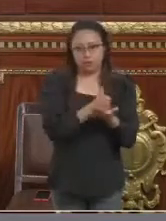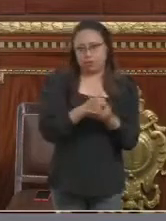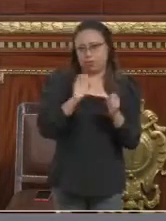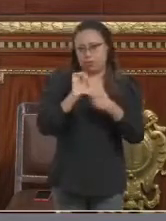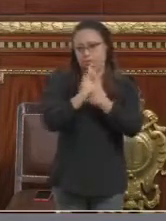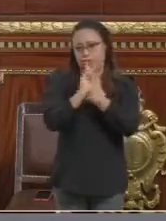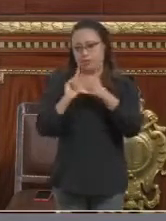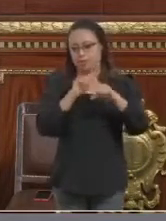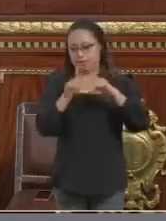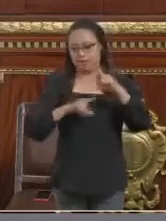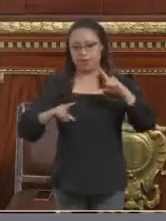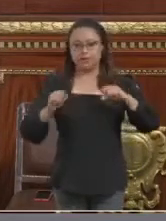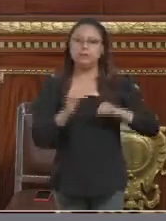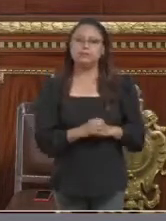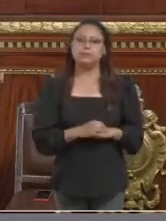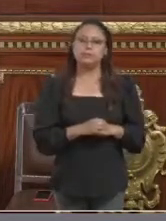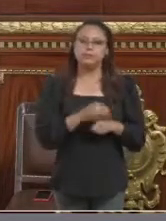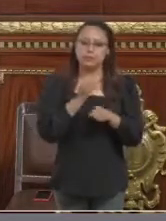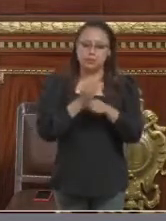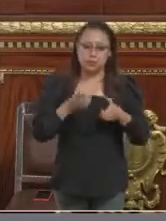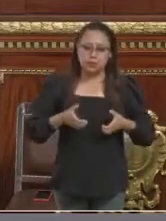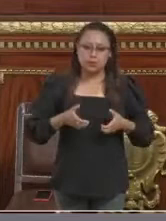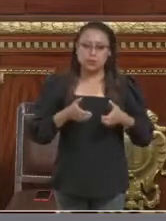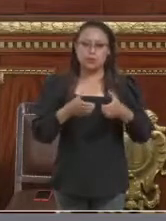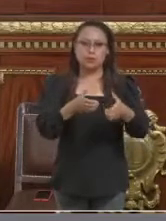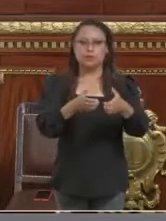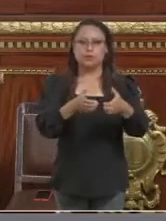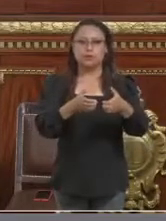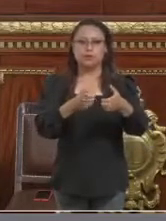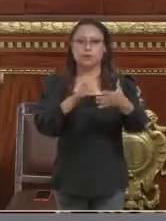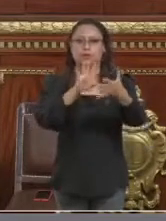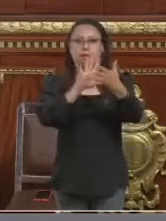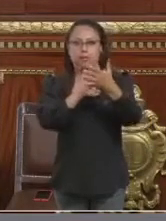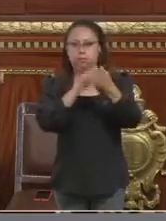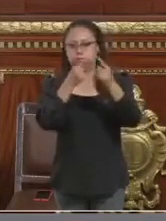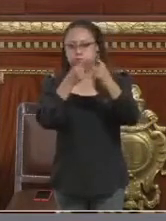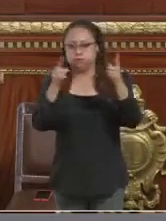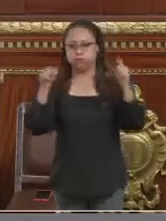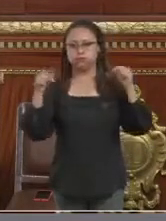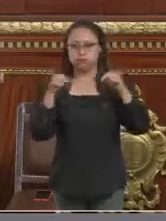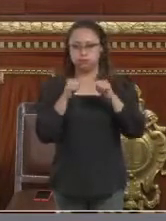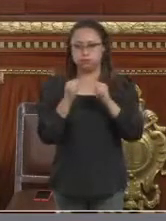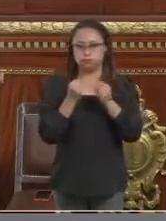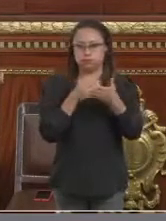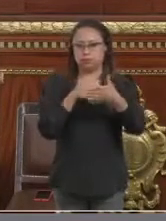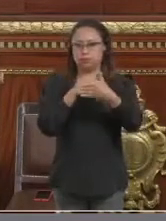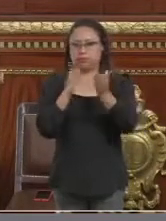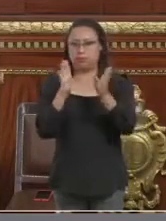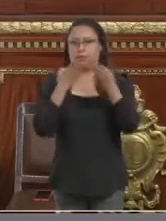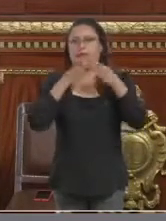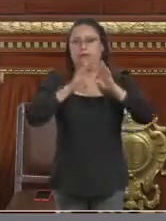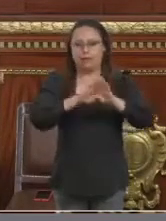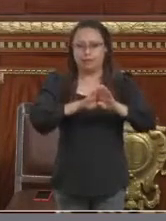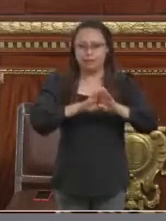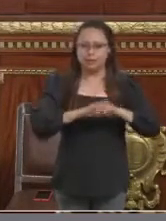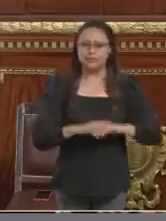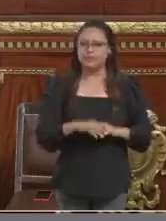a las calles cerradas como si fueran privadas. Me acuerdo que justo entre